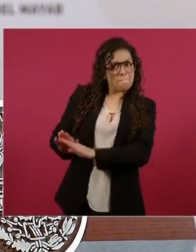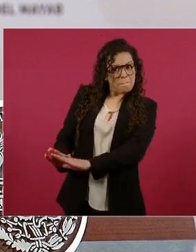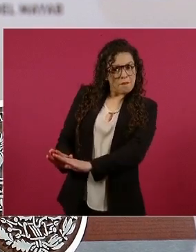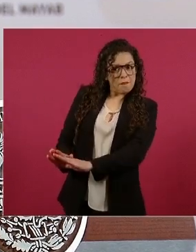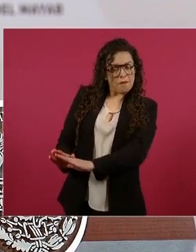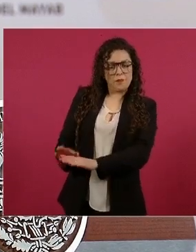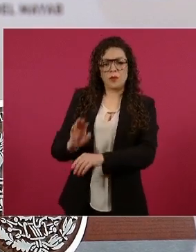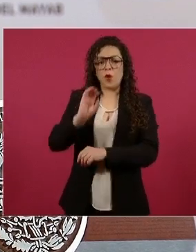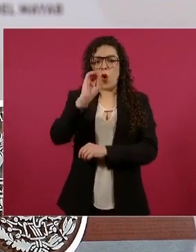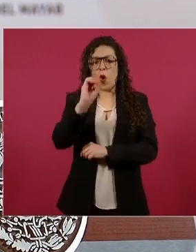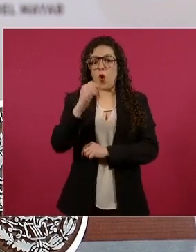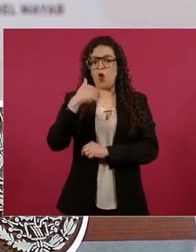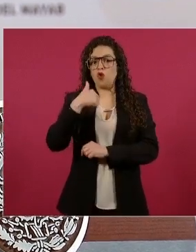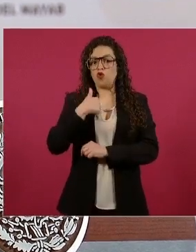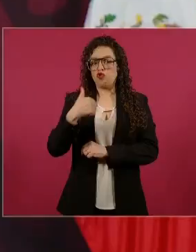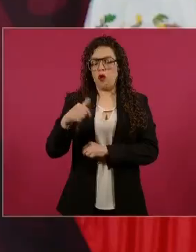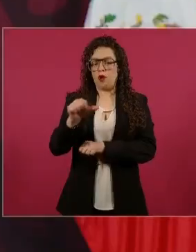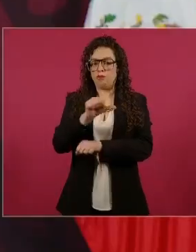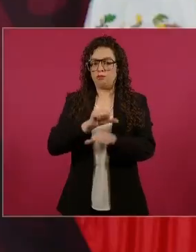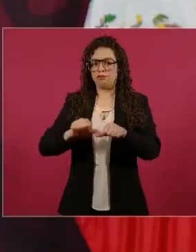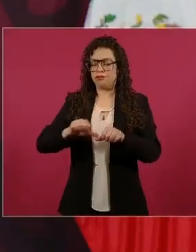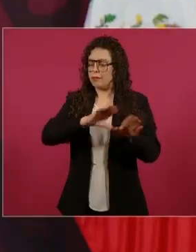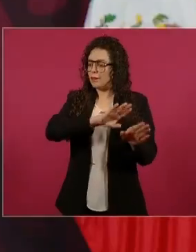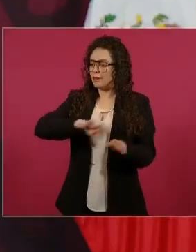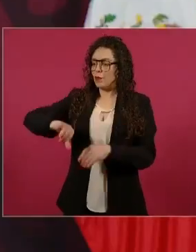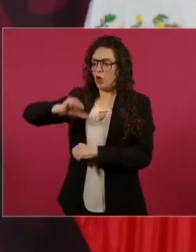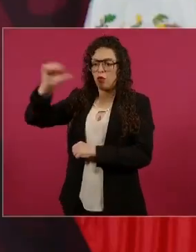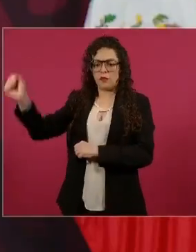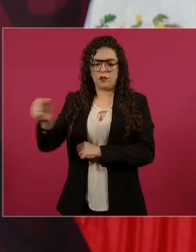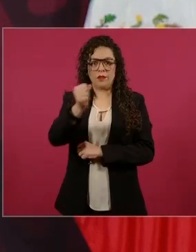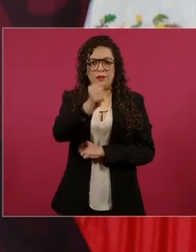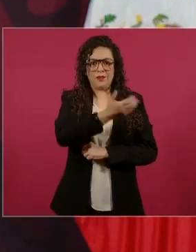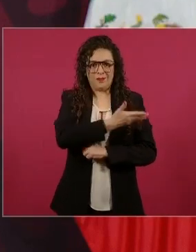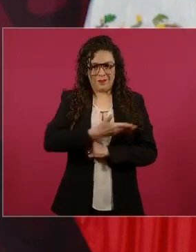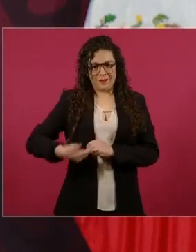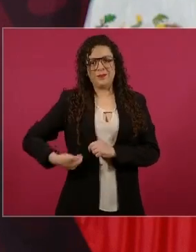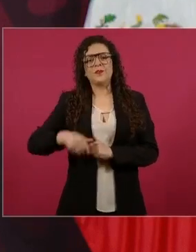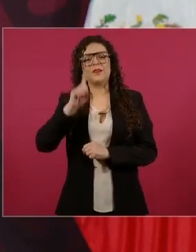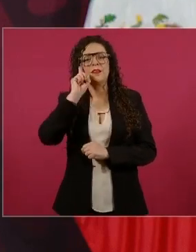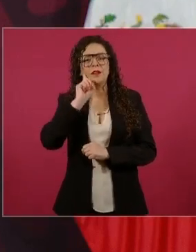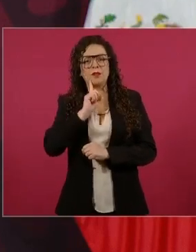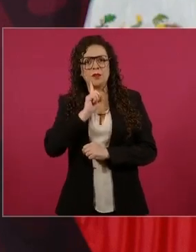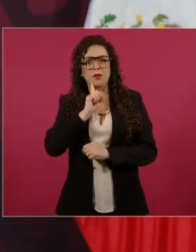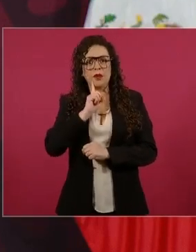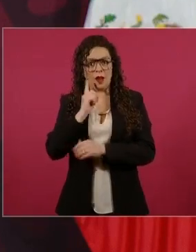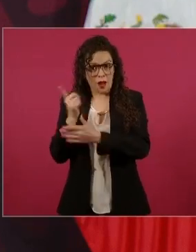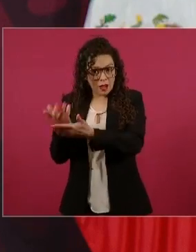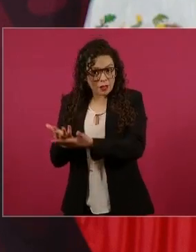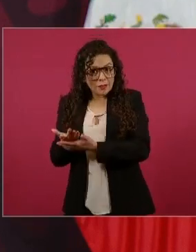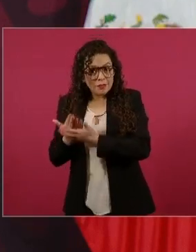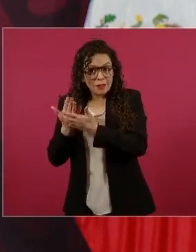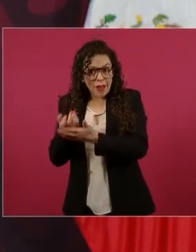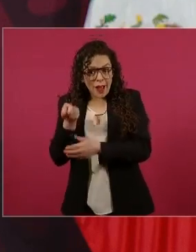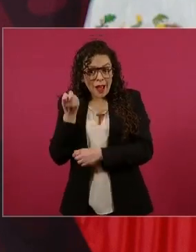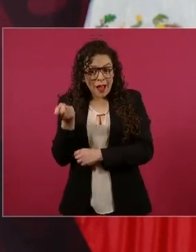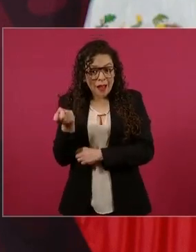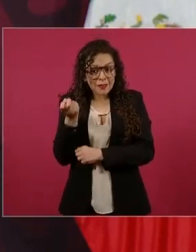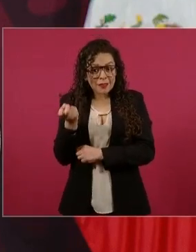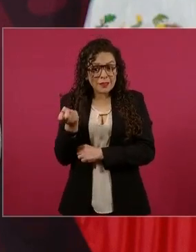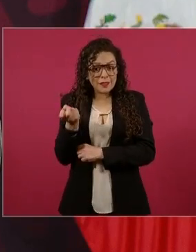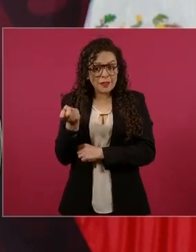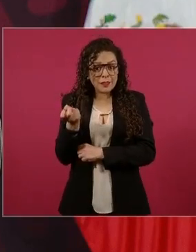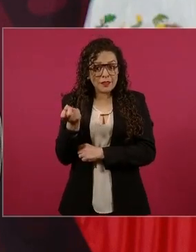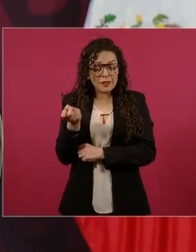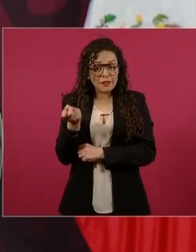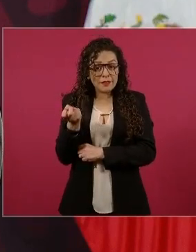pues aquí dos o tres días antes vamos a decir, pues guardaron el